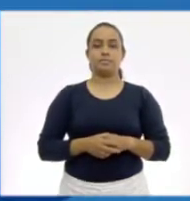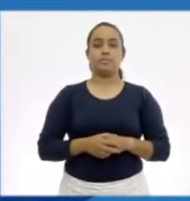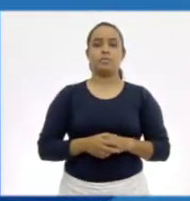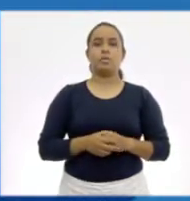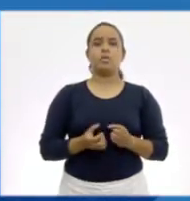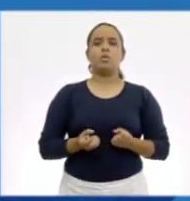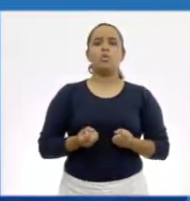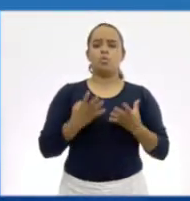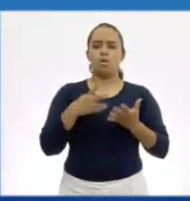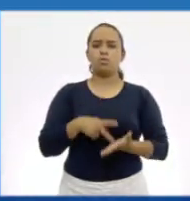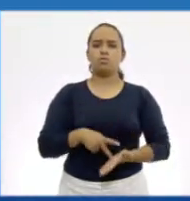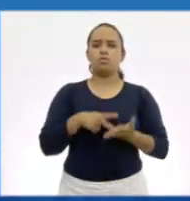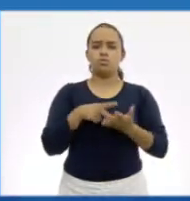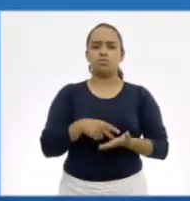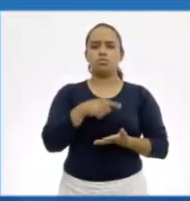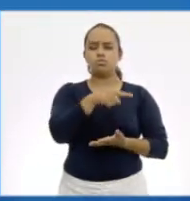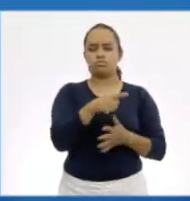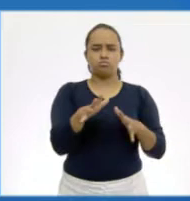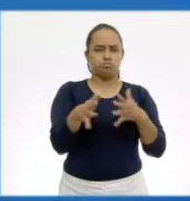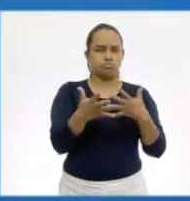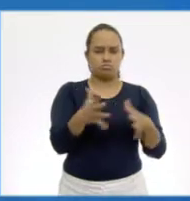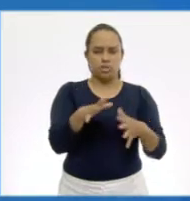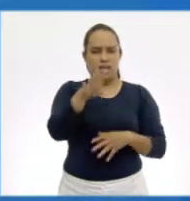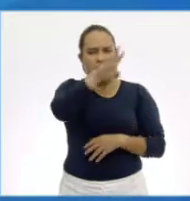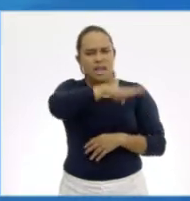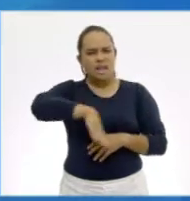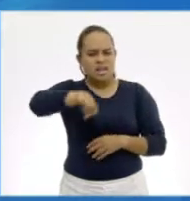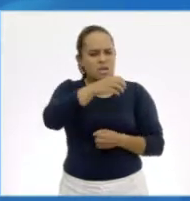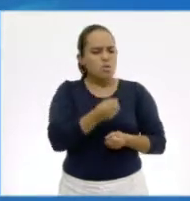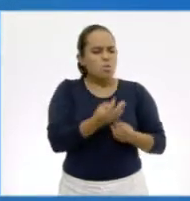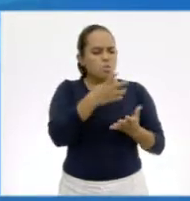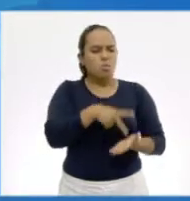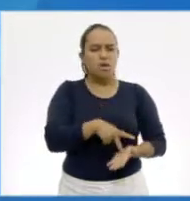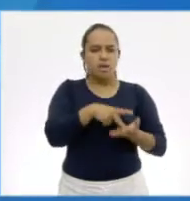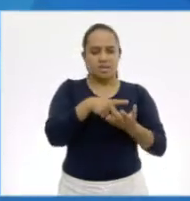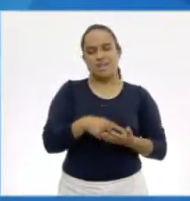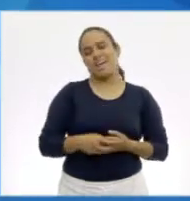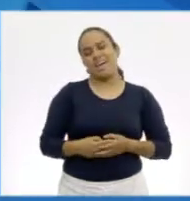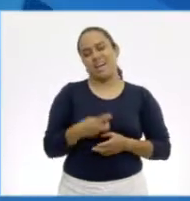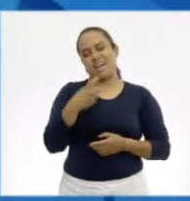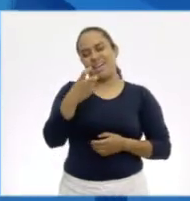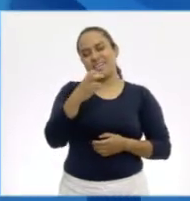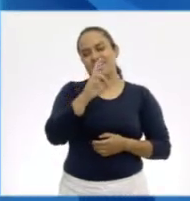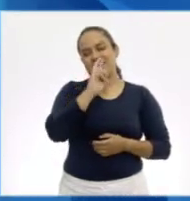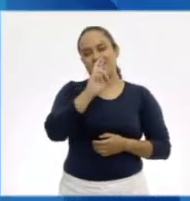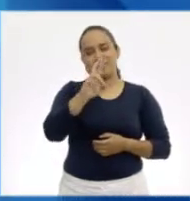¿Cuántos kilogramos pesa en promedio un elefante? Ah, ese es muy fácil.